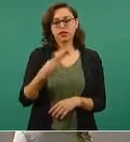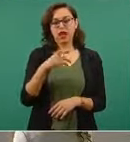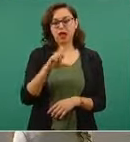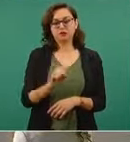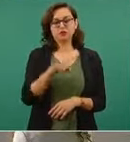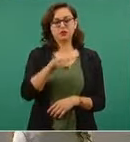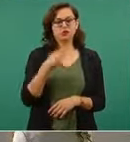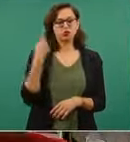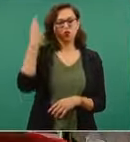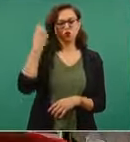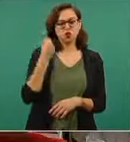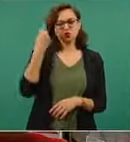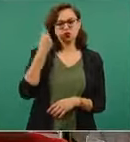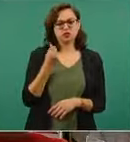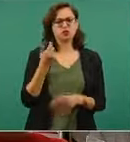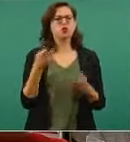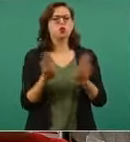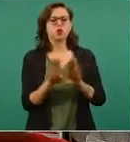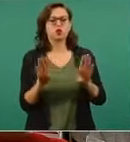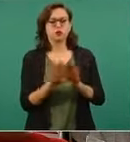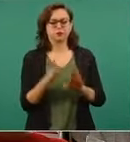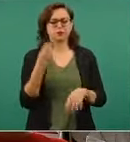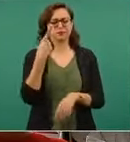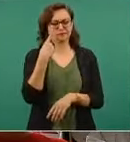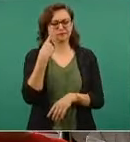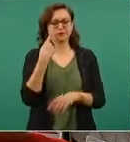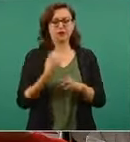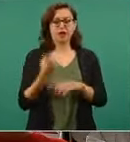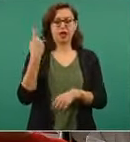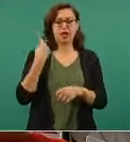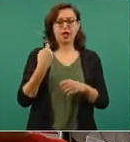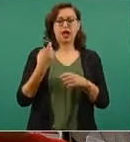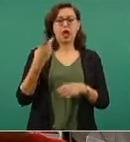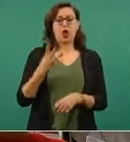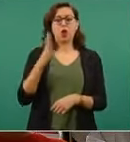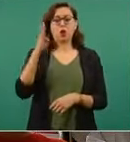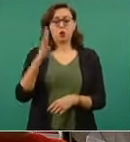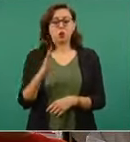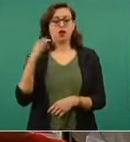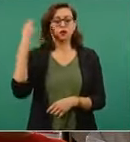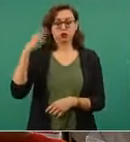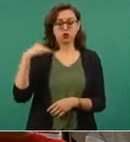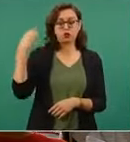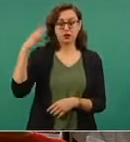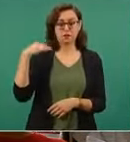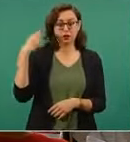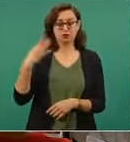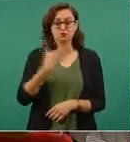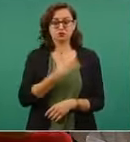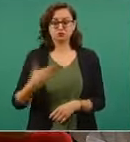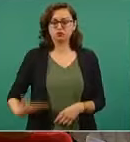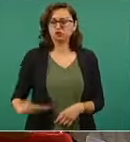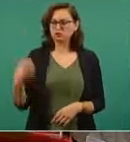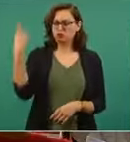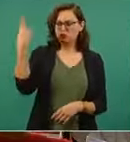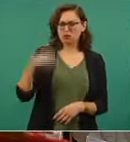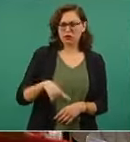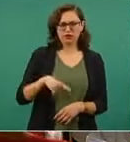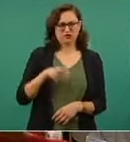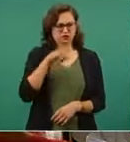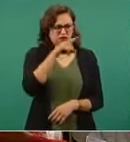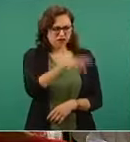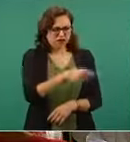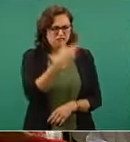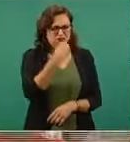el presidente de la República nos instruyó cancelar las vacaciones que oficialmente tenía el señor Romero de Shams